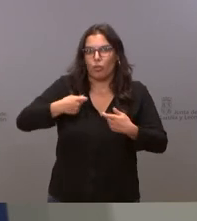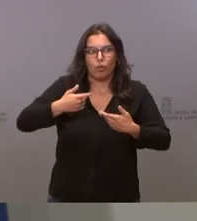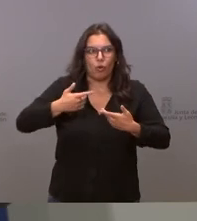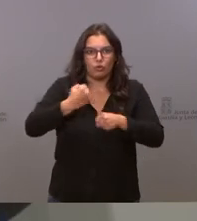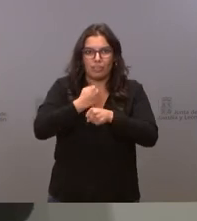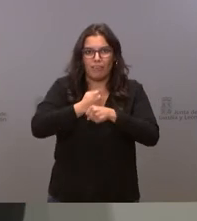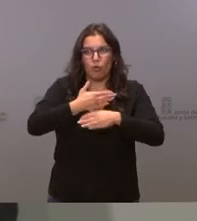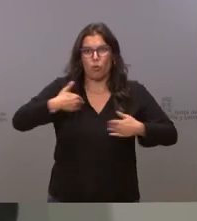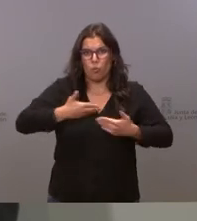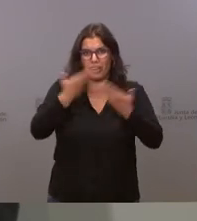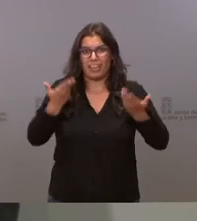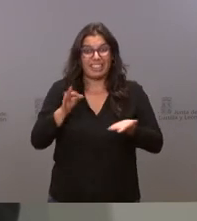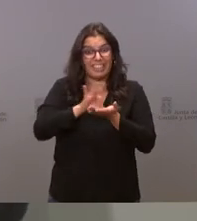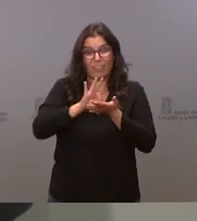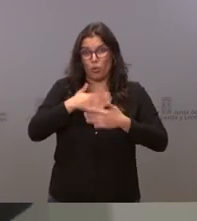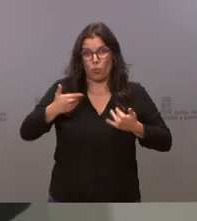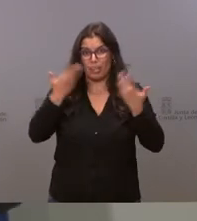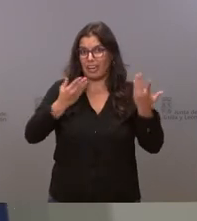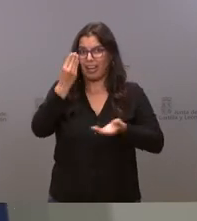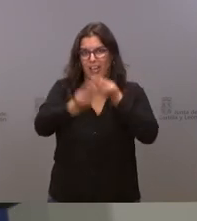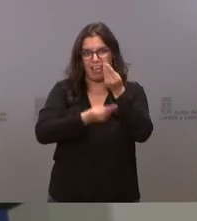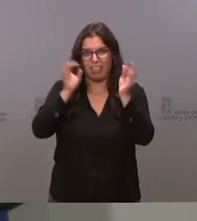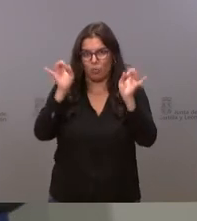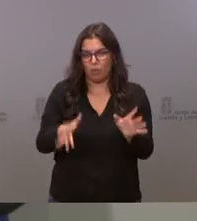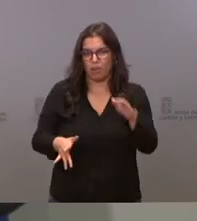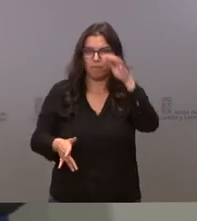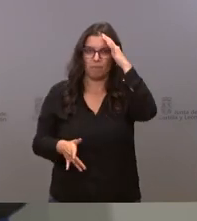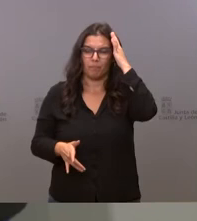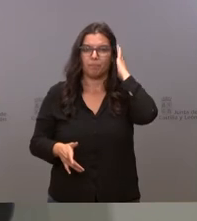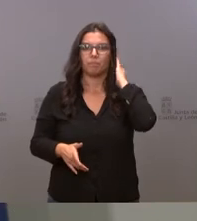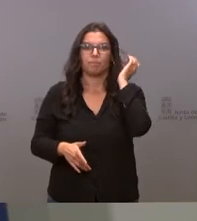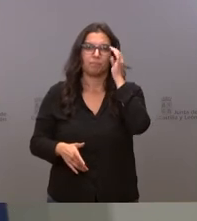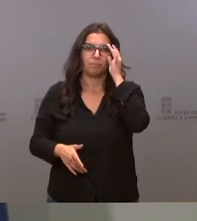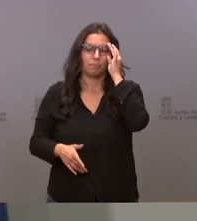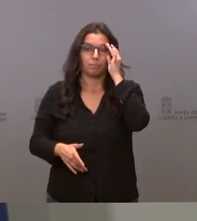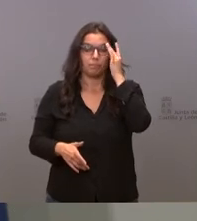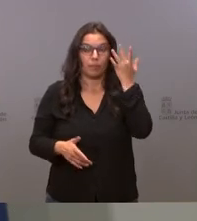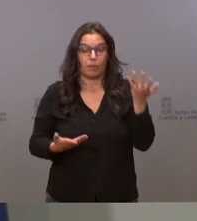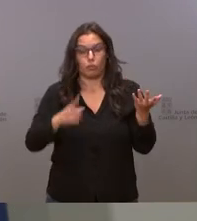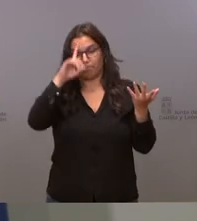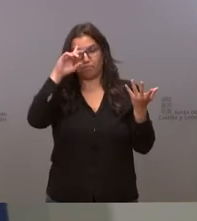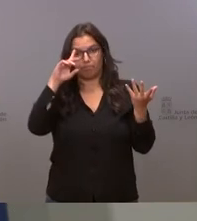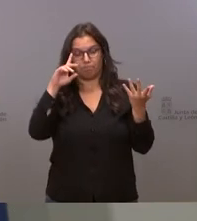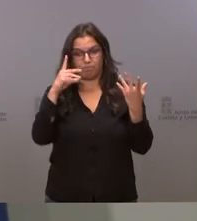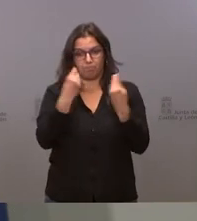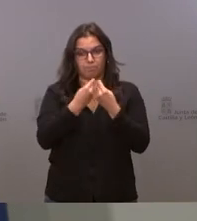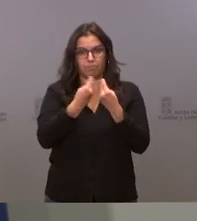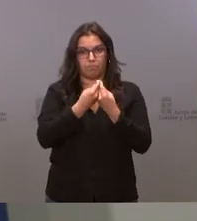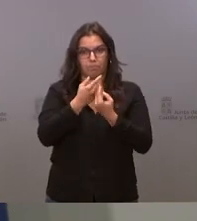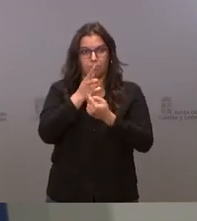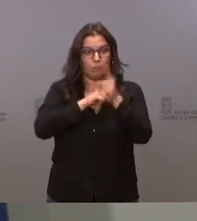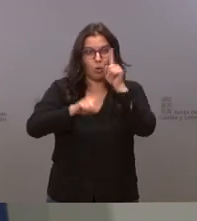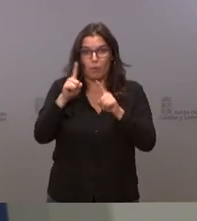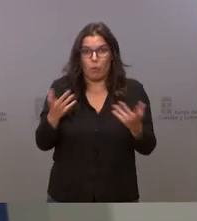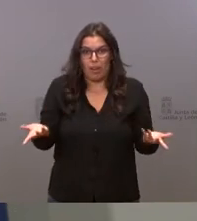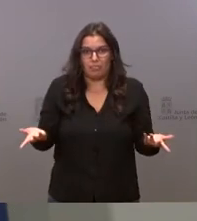con cualquier prestación de servicios en estas circunstancias lo que no acabo de entender es cuál es el problema de